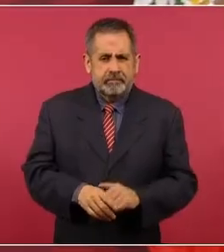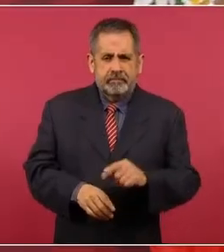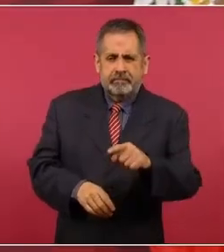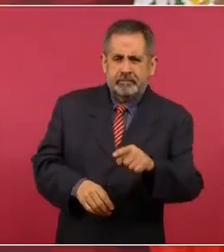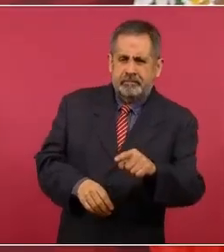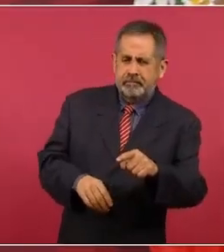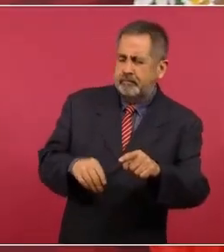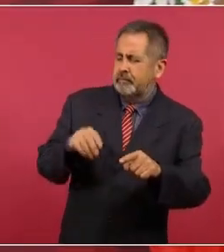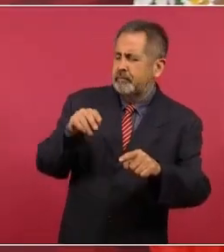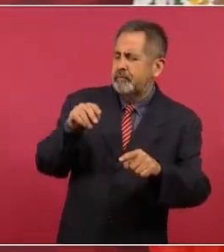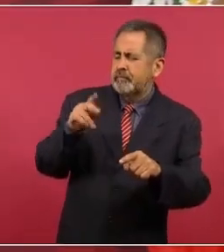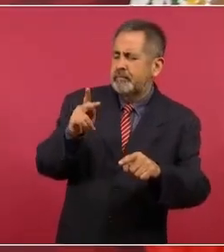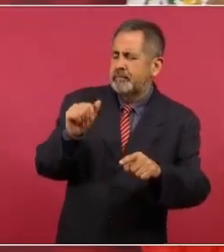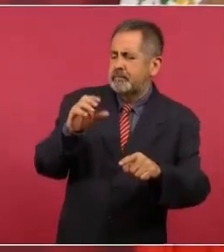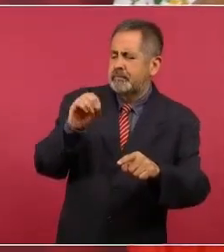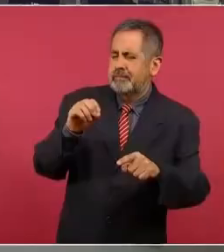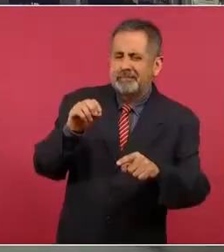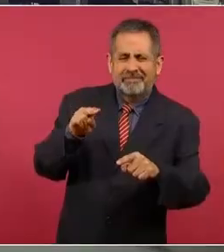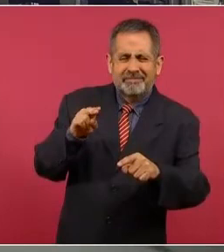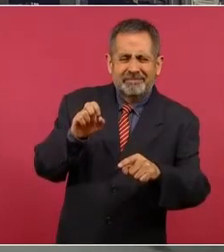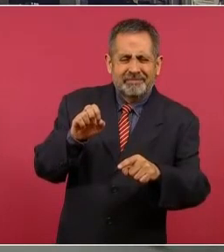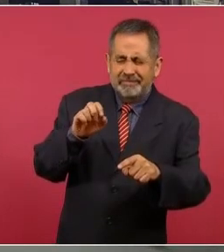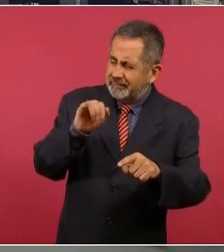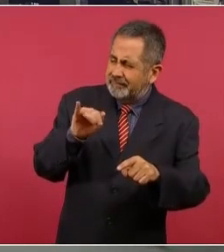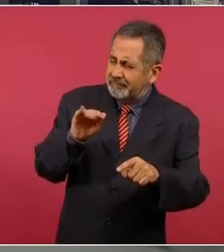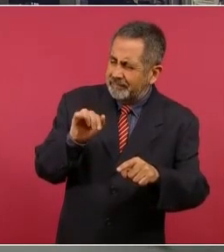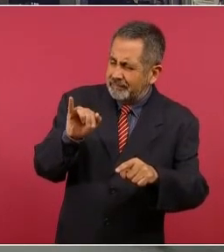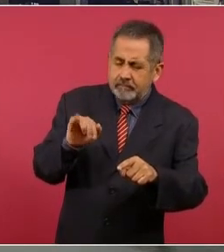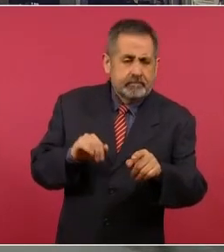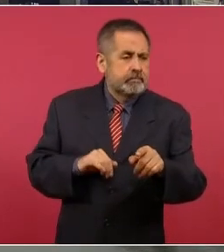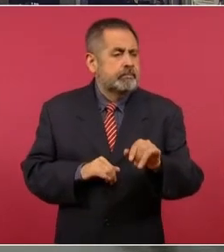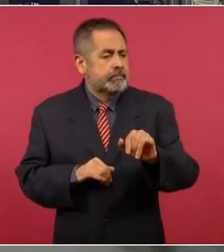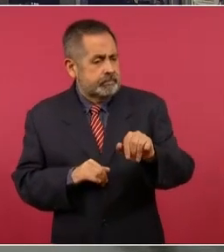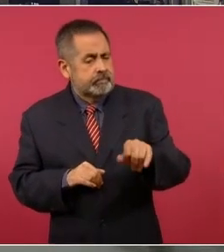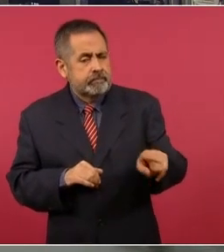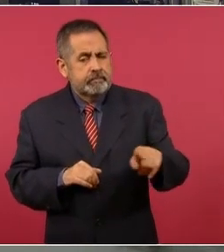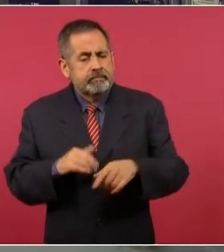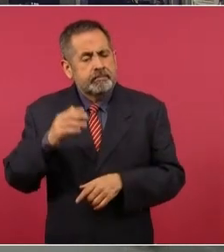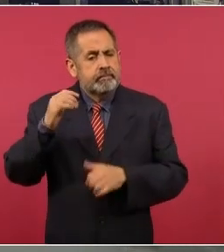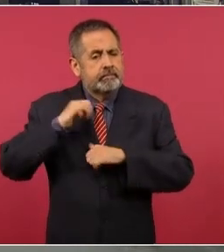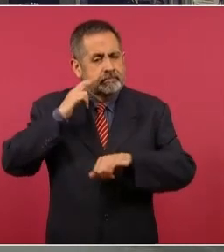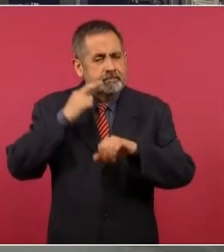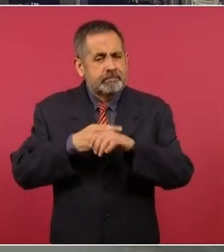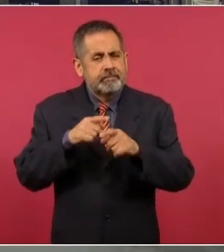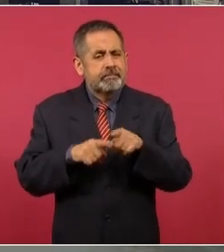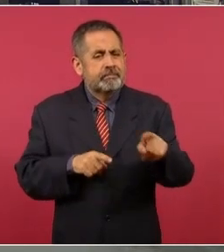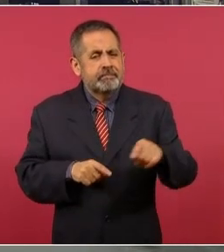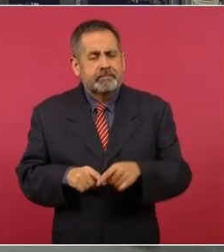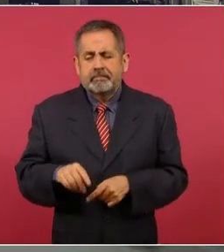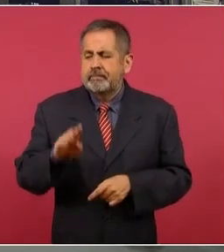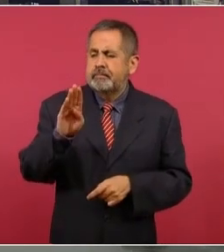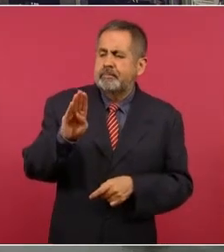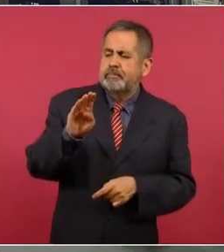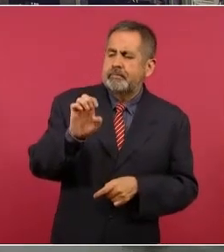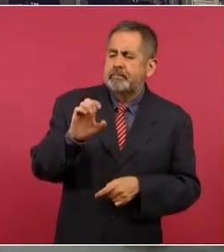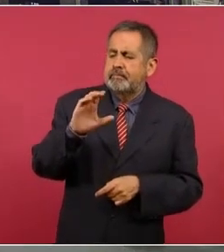Banco NIFEL. Sí, que encabeza… Béquer. Sí,